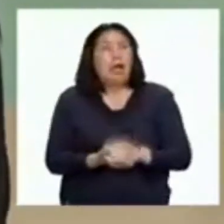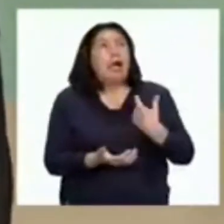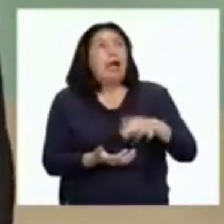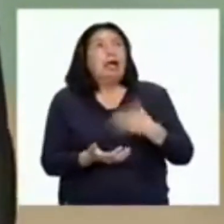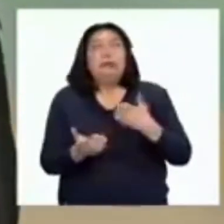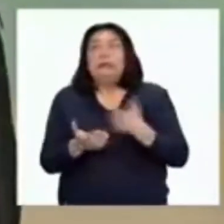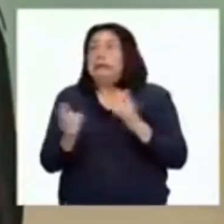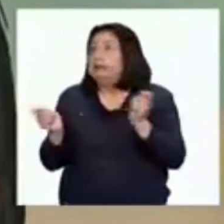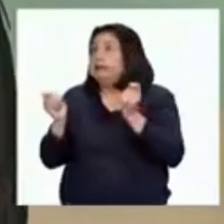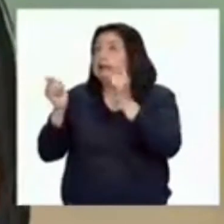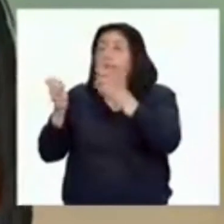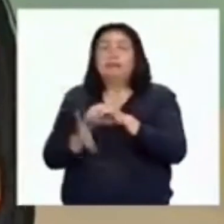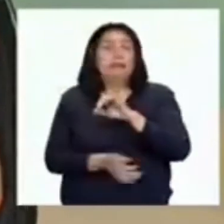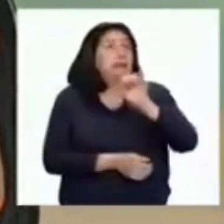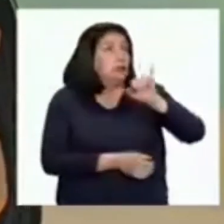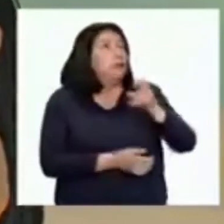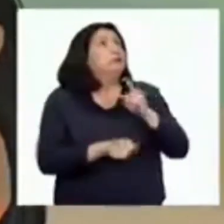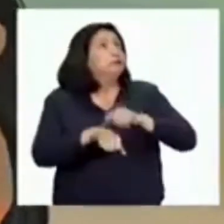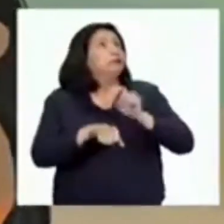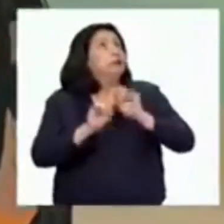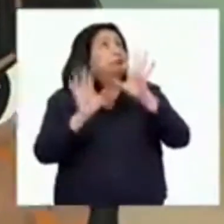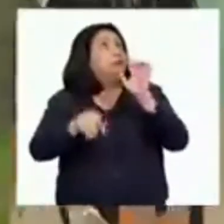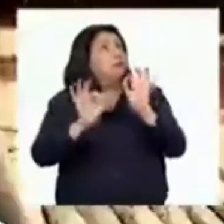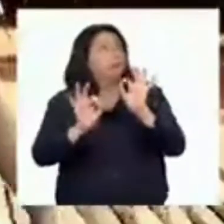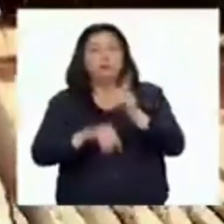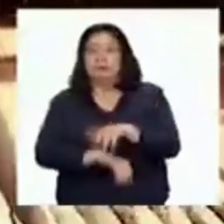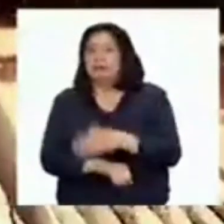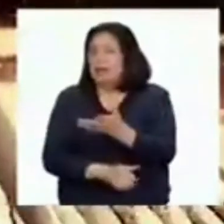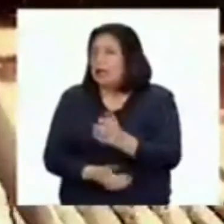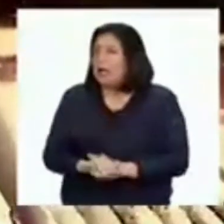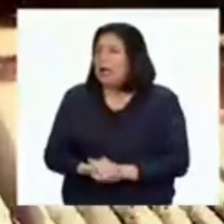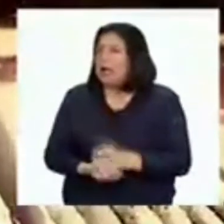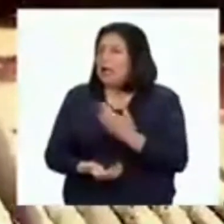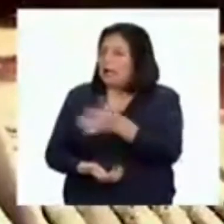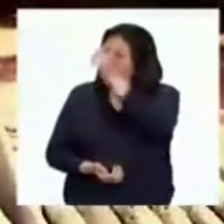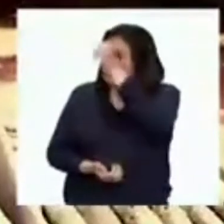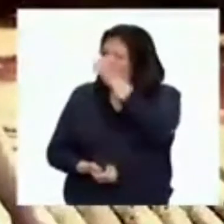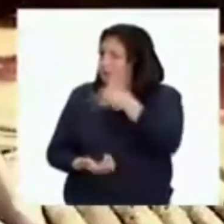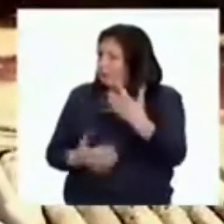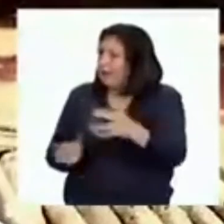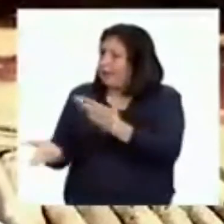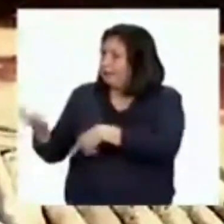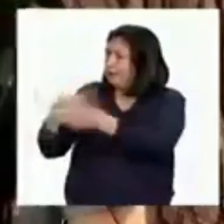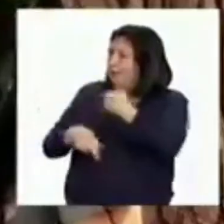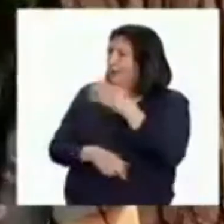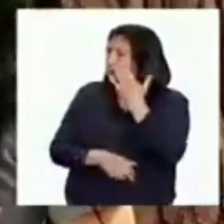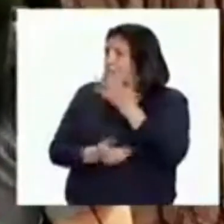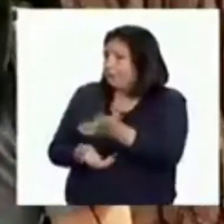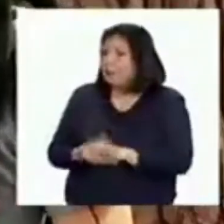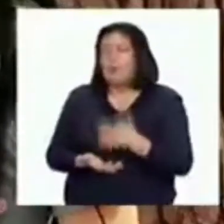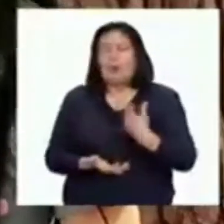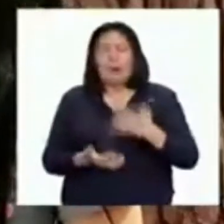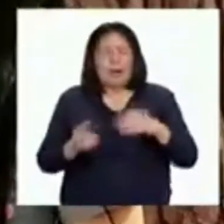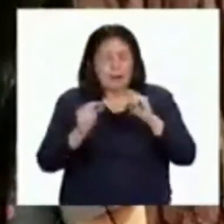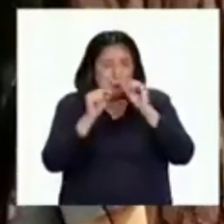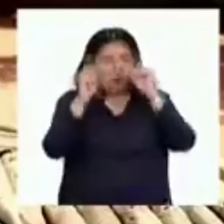San Juan empezaban en la fecha exacta. El domingo estaría de vuelta a su madre. Sería